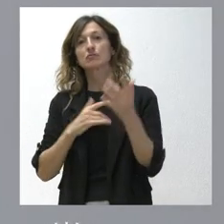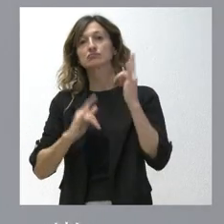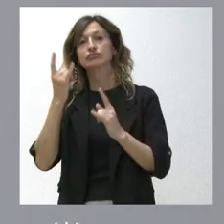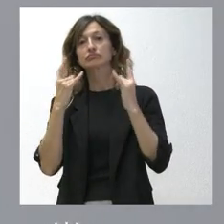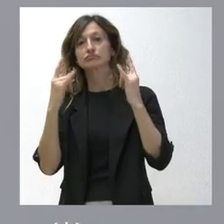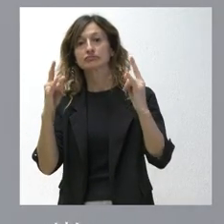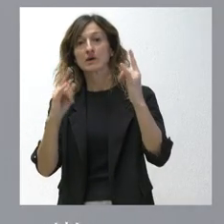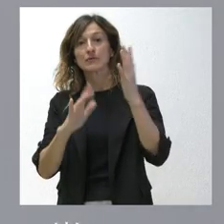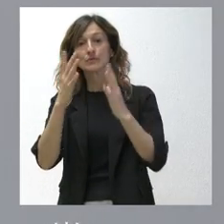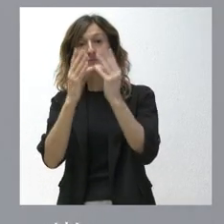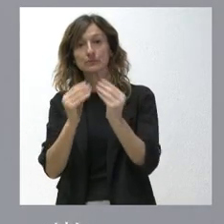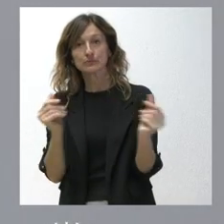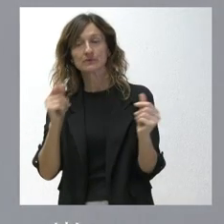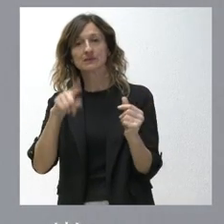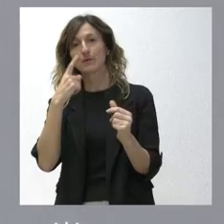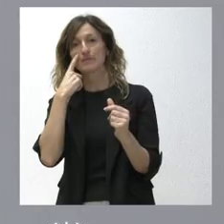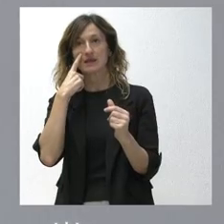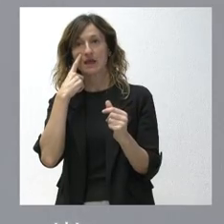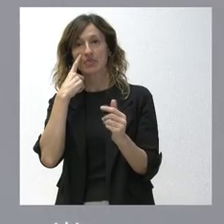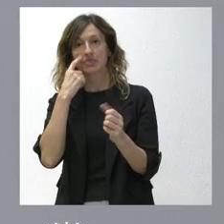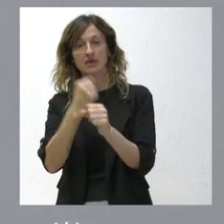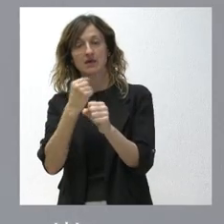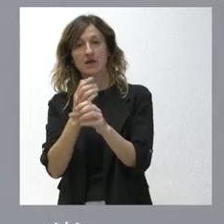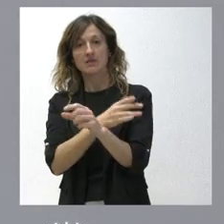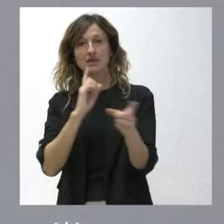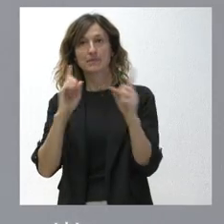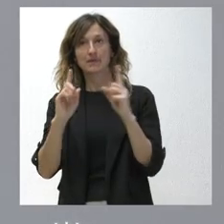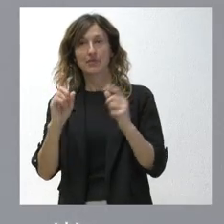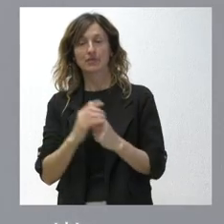forestales y a los trabajos de vigilancia preventiva.